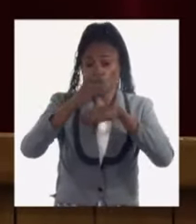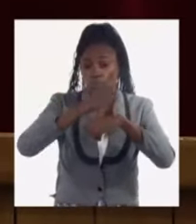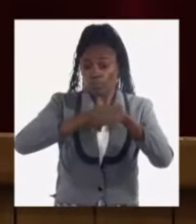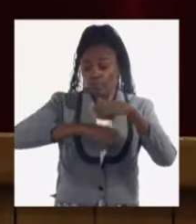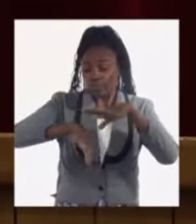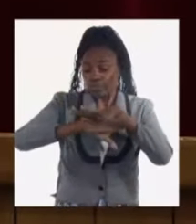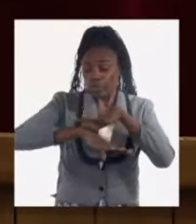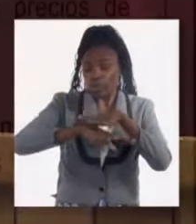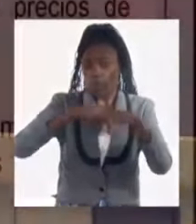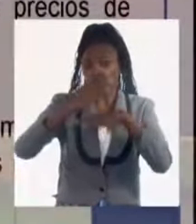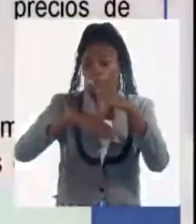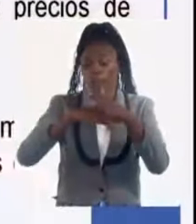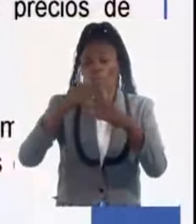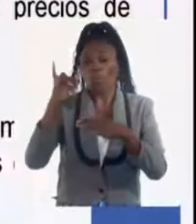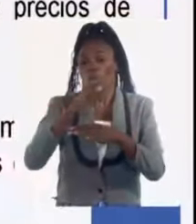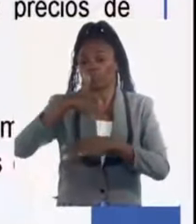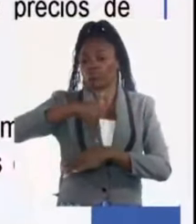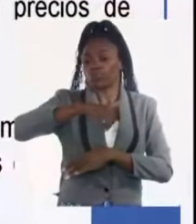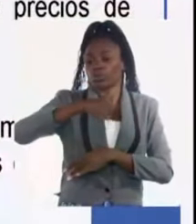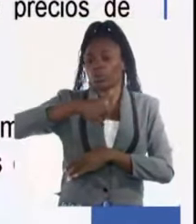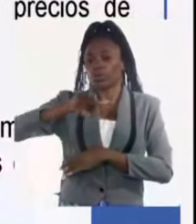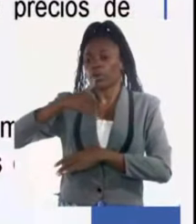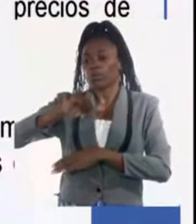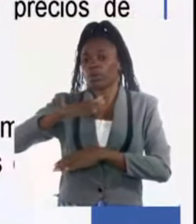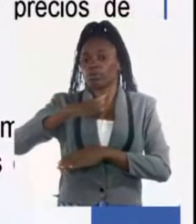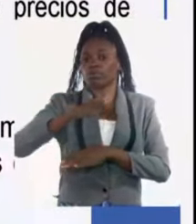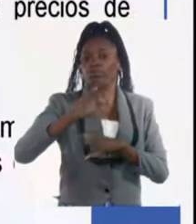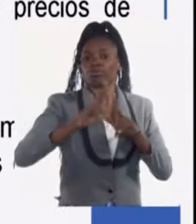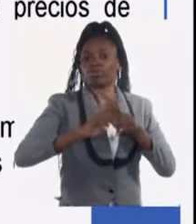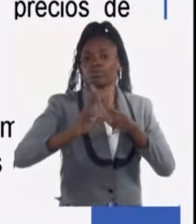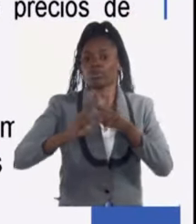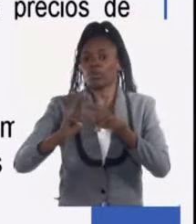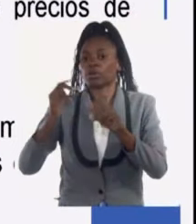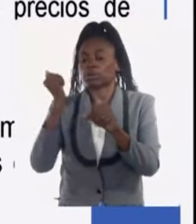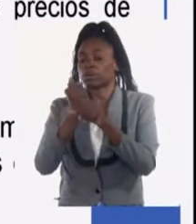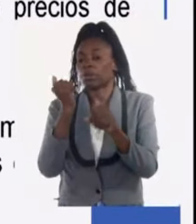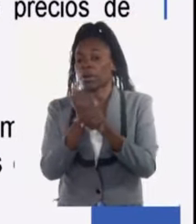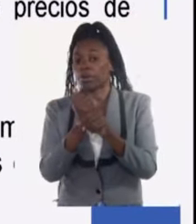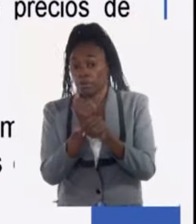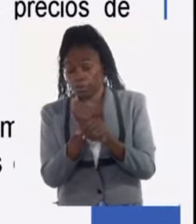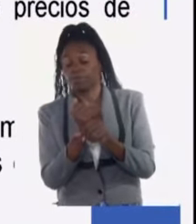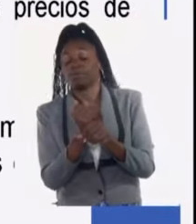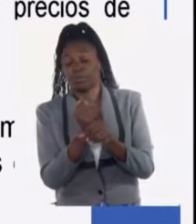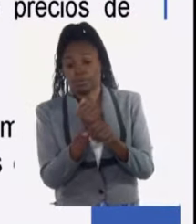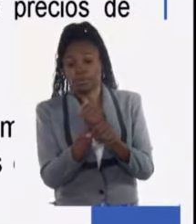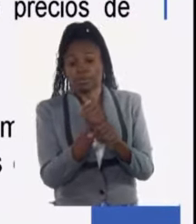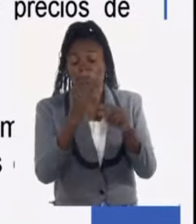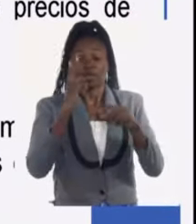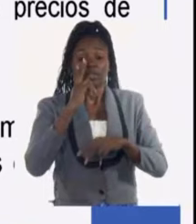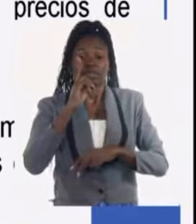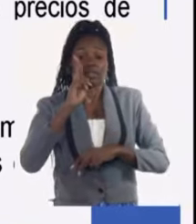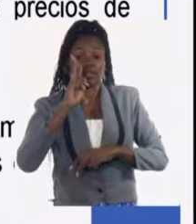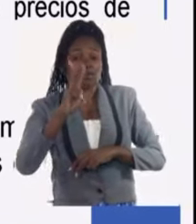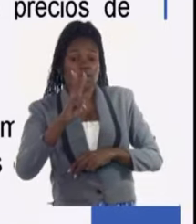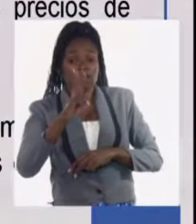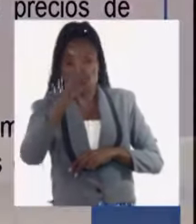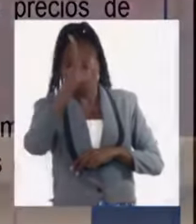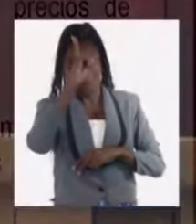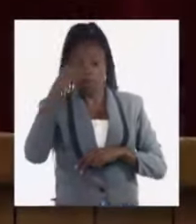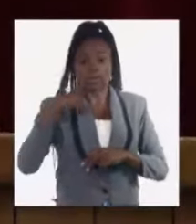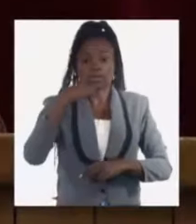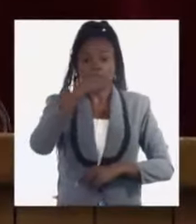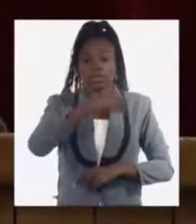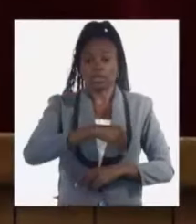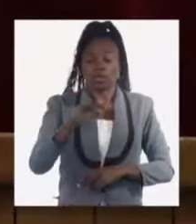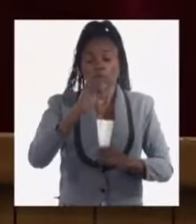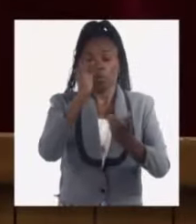la migración de trabajadores, sectores de prioridad para el país, para la vida económica y social del país, como los sectores de la salud y de